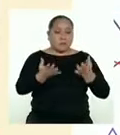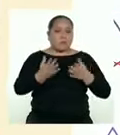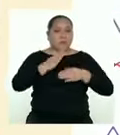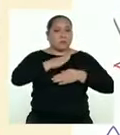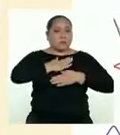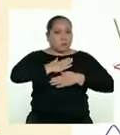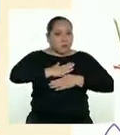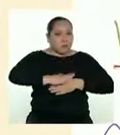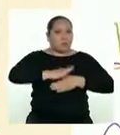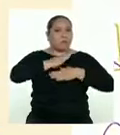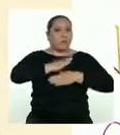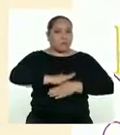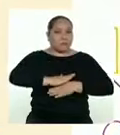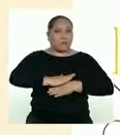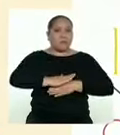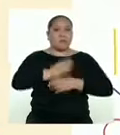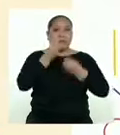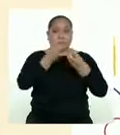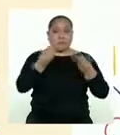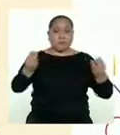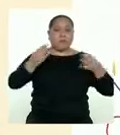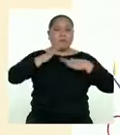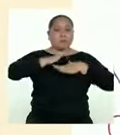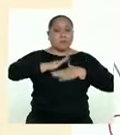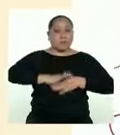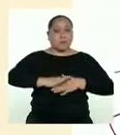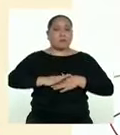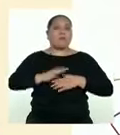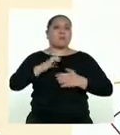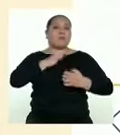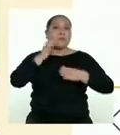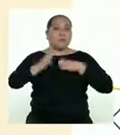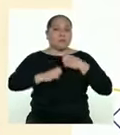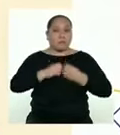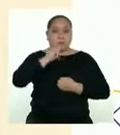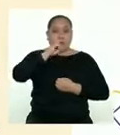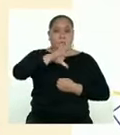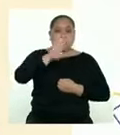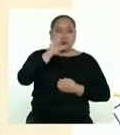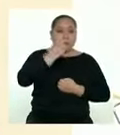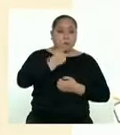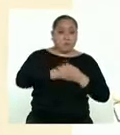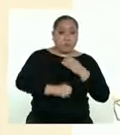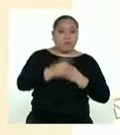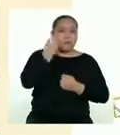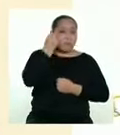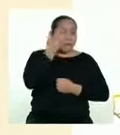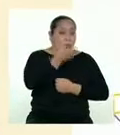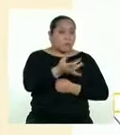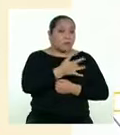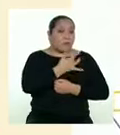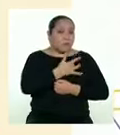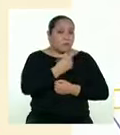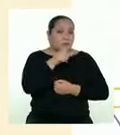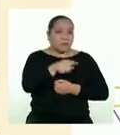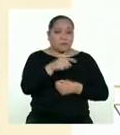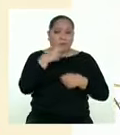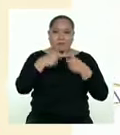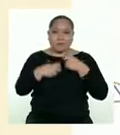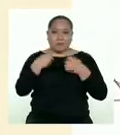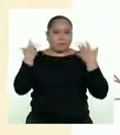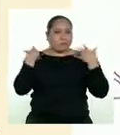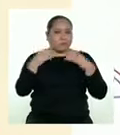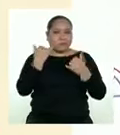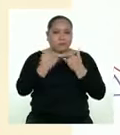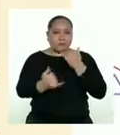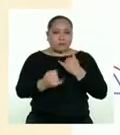material y emocional. Expresa a tus hijas e hijos que entiendes cómo se sienten, que esta situación finalizará y que los